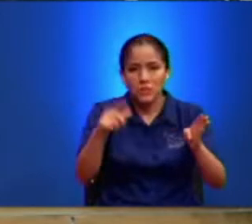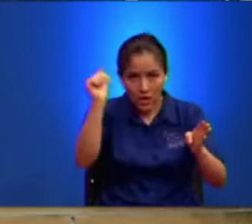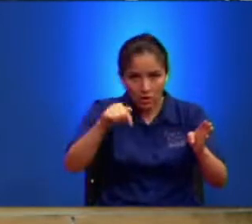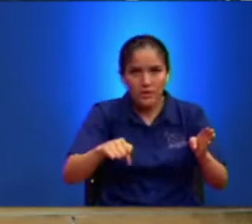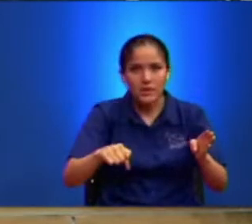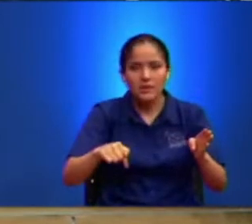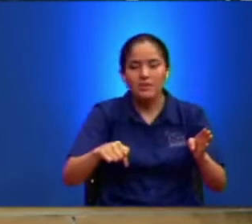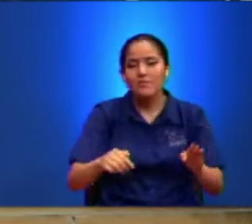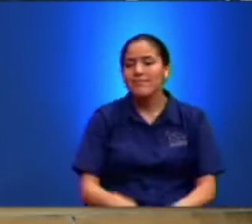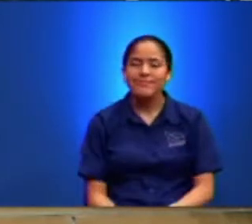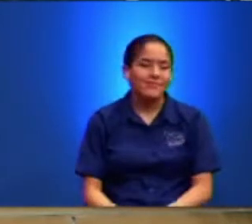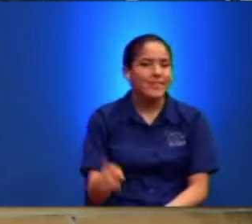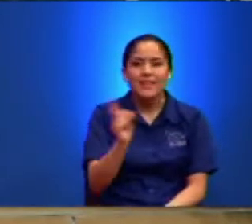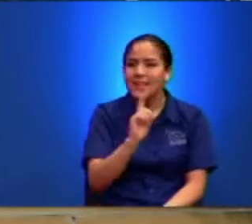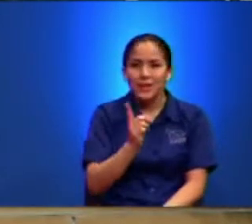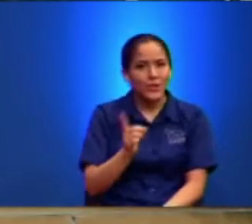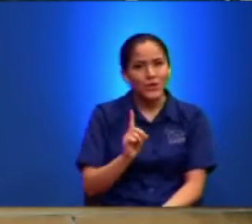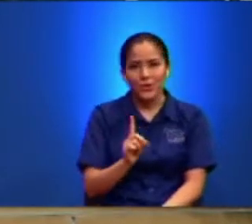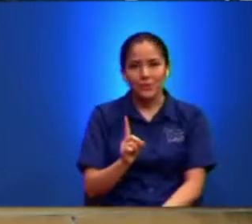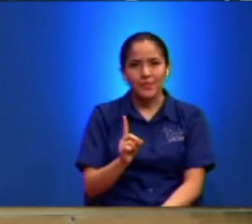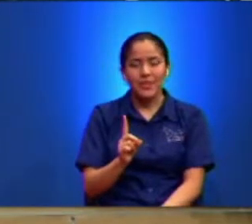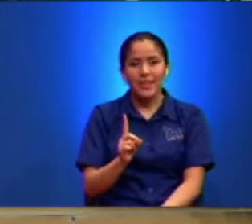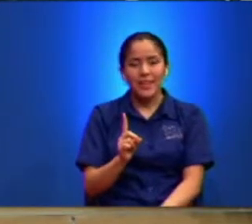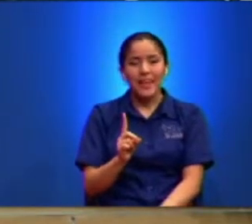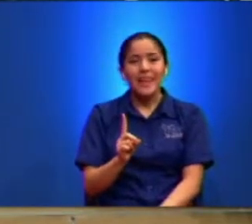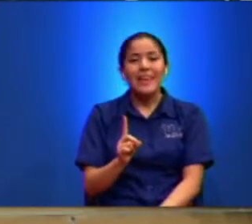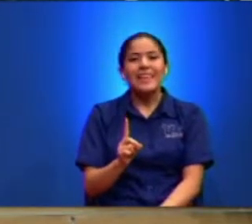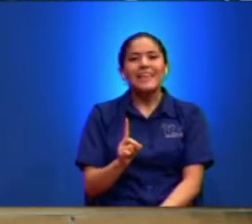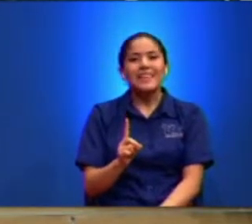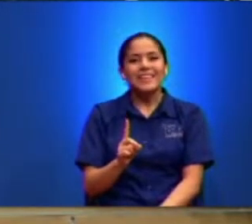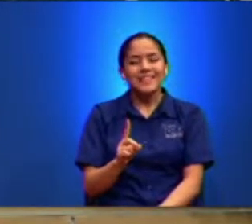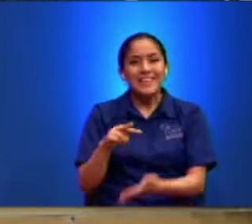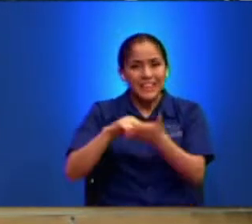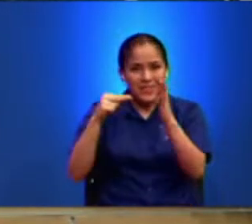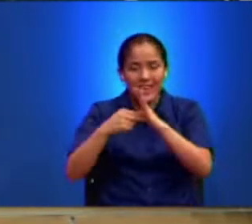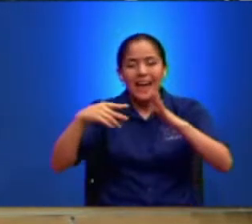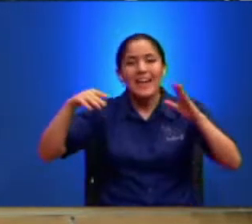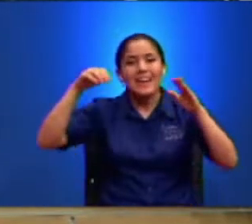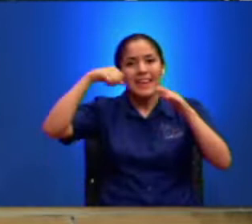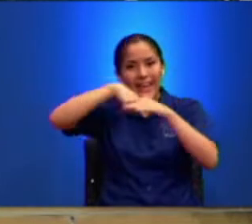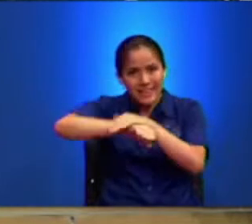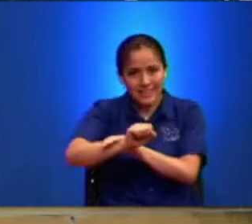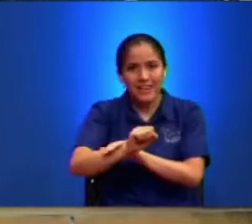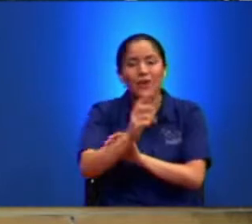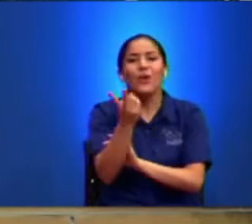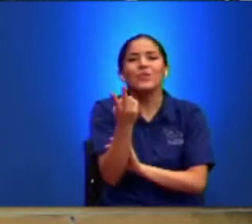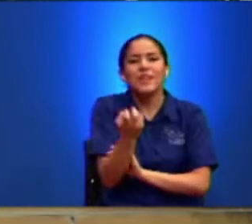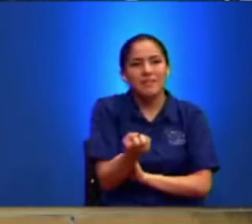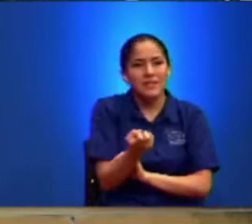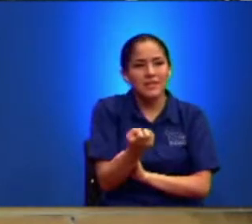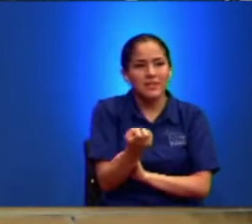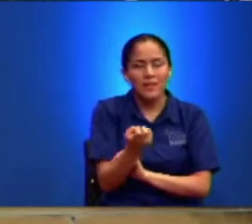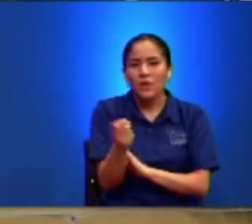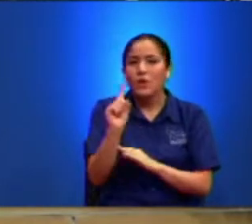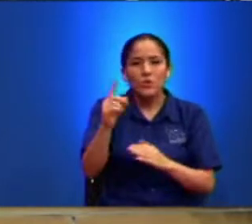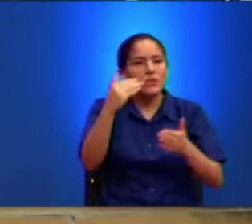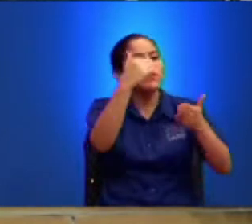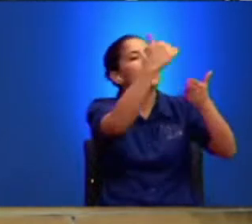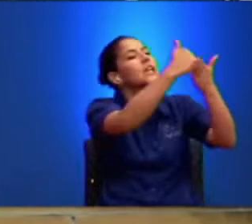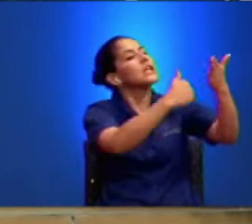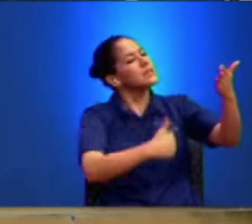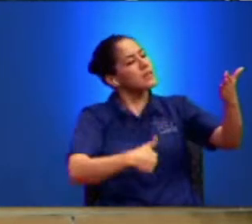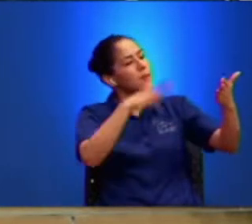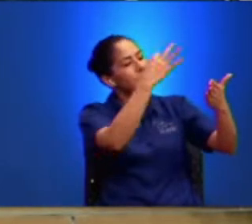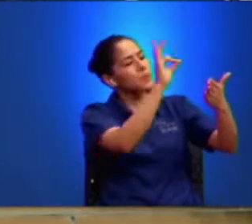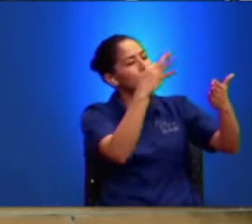No se trata de eso Se trata de nacer De nuevo No se trata De que va Cuanto hay que